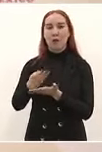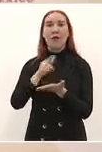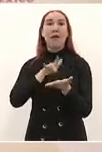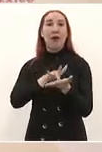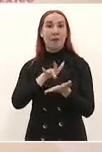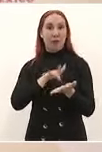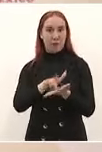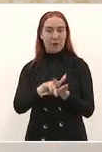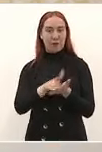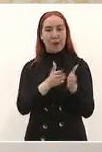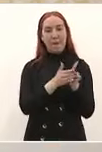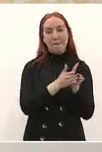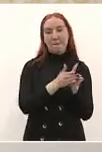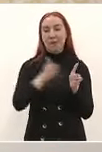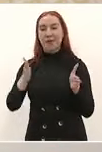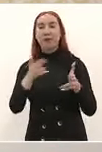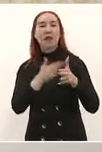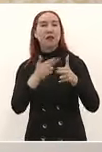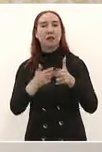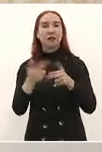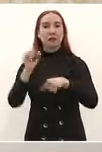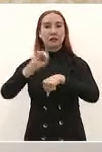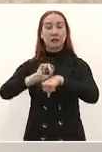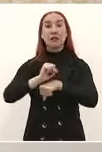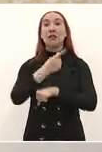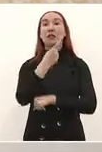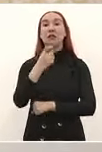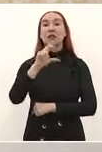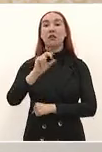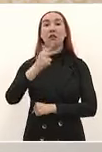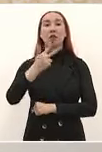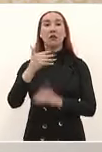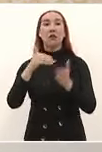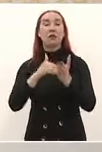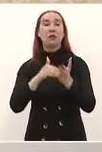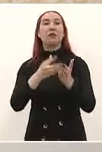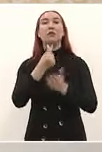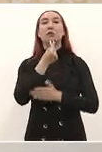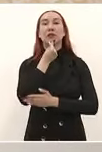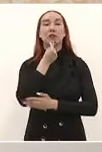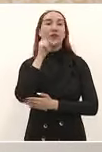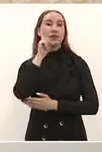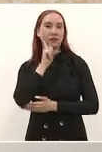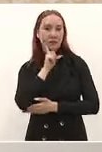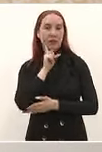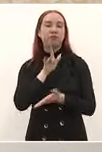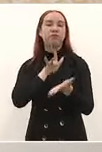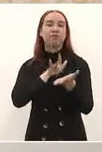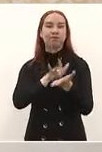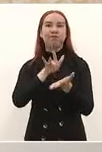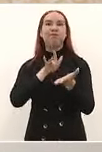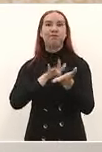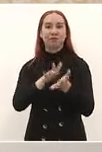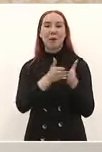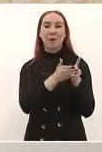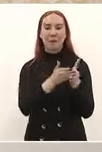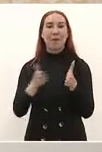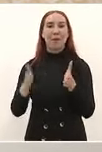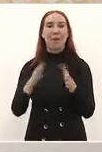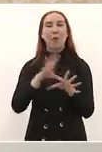perdón vamos a llegar a 138 mil niñas y niños en este año ya 2024